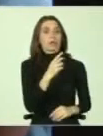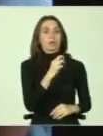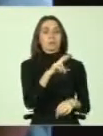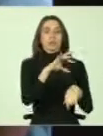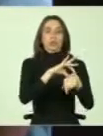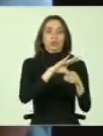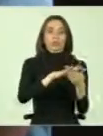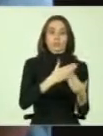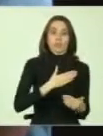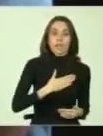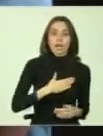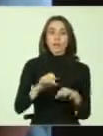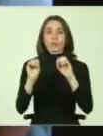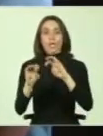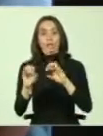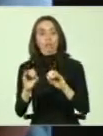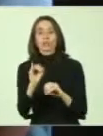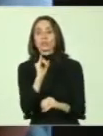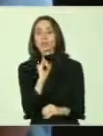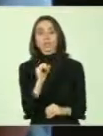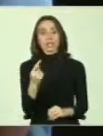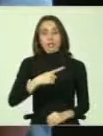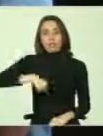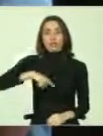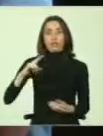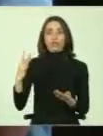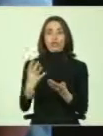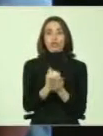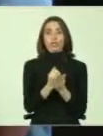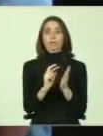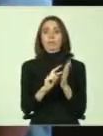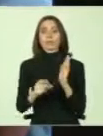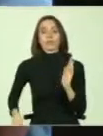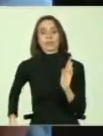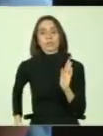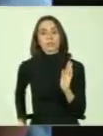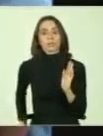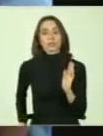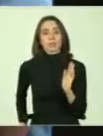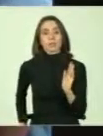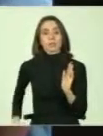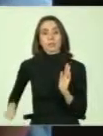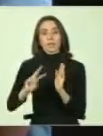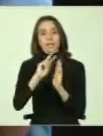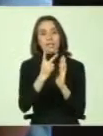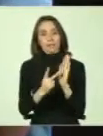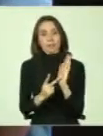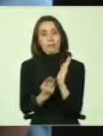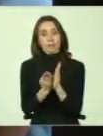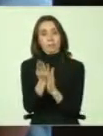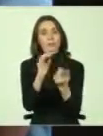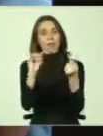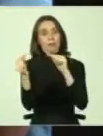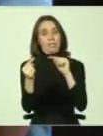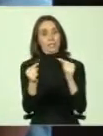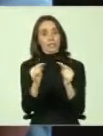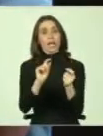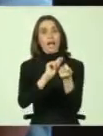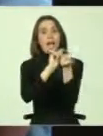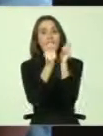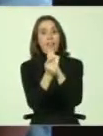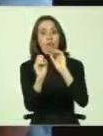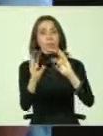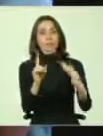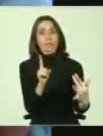y en educación. En la medida que no logremos que esta reforma, portas de comenzar su discusión, sea una reforma educacional